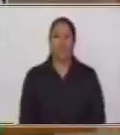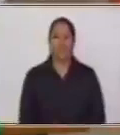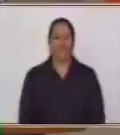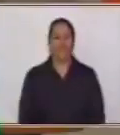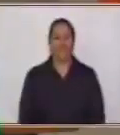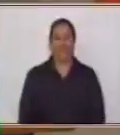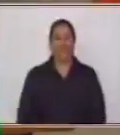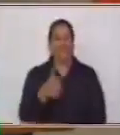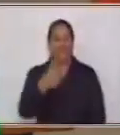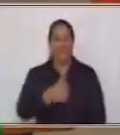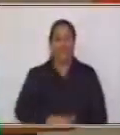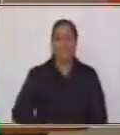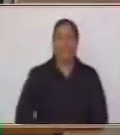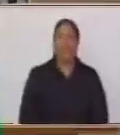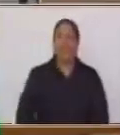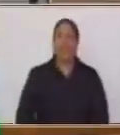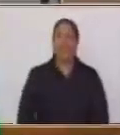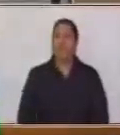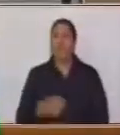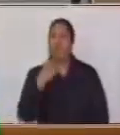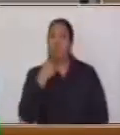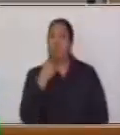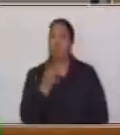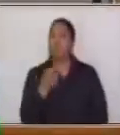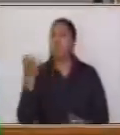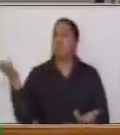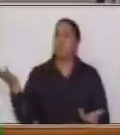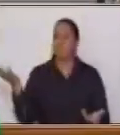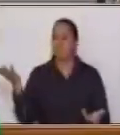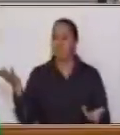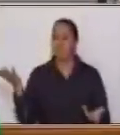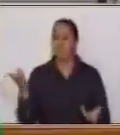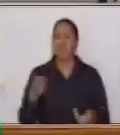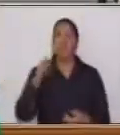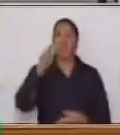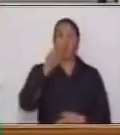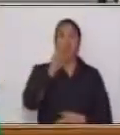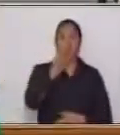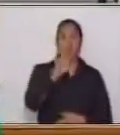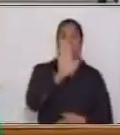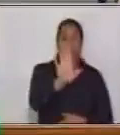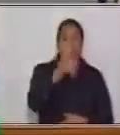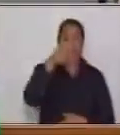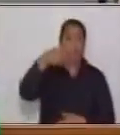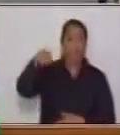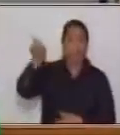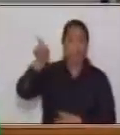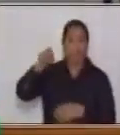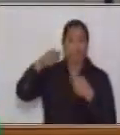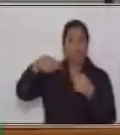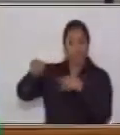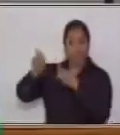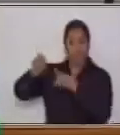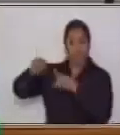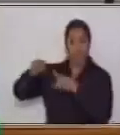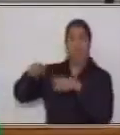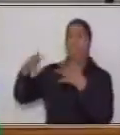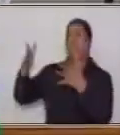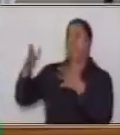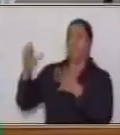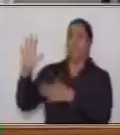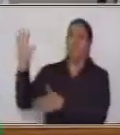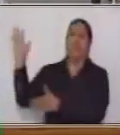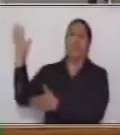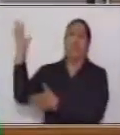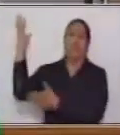Muy bien. Dice que cuando tú andas en el campo o en algún lugar